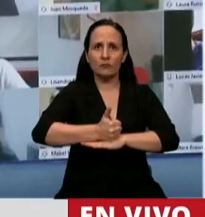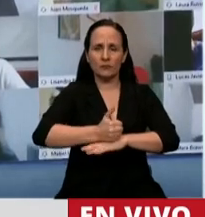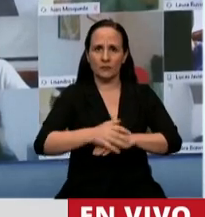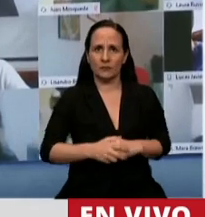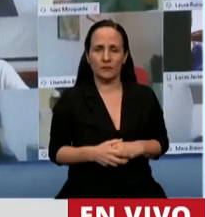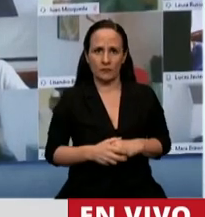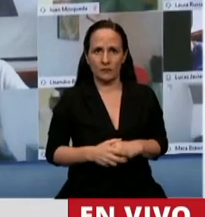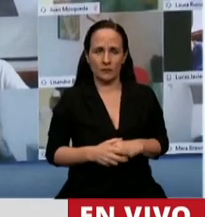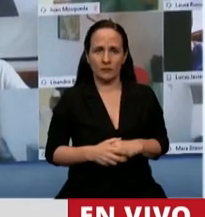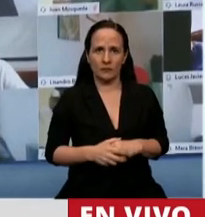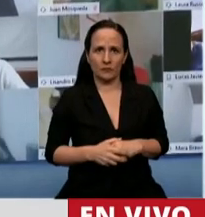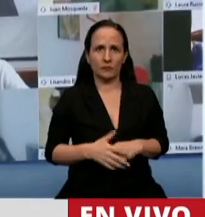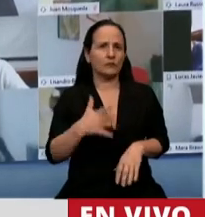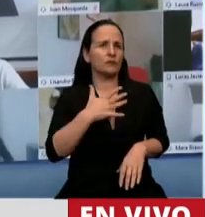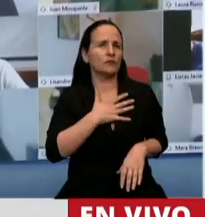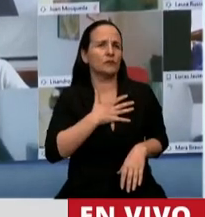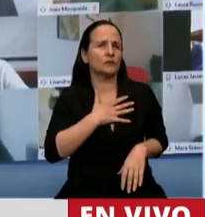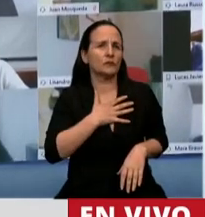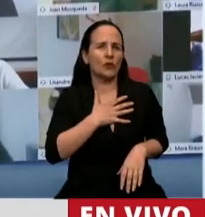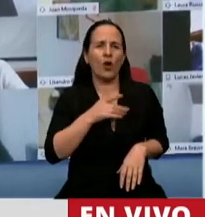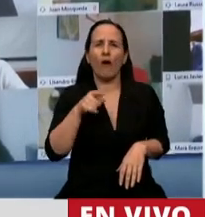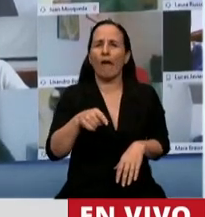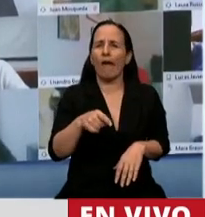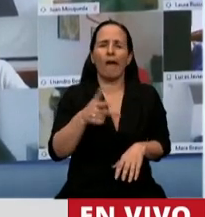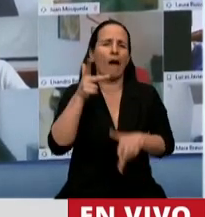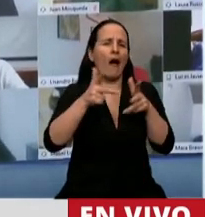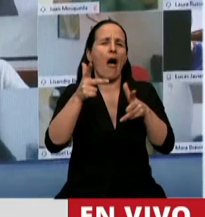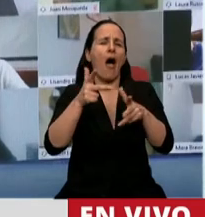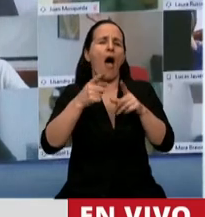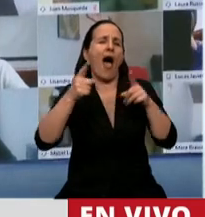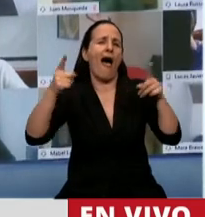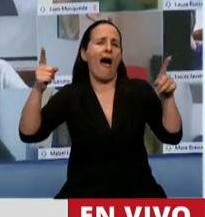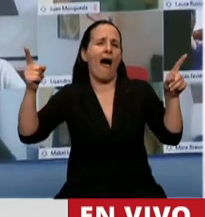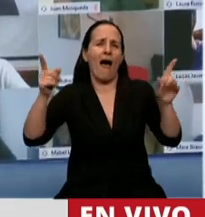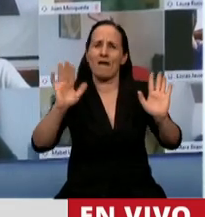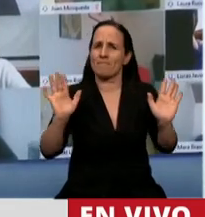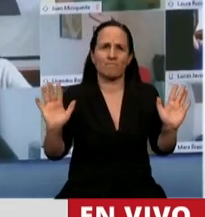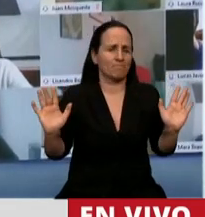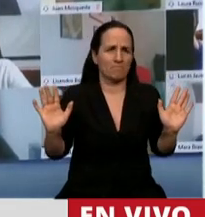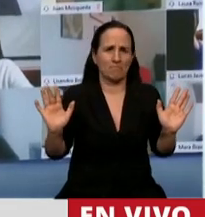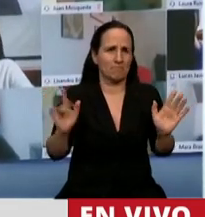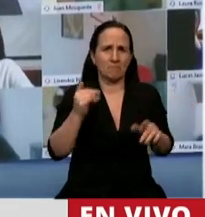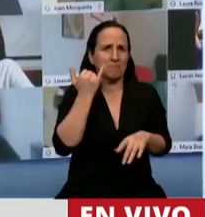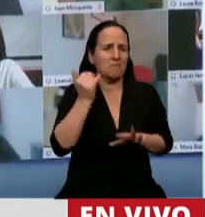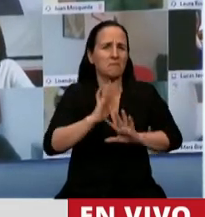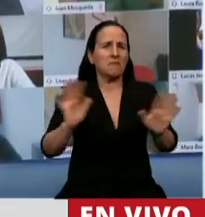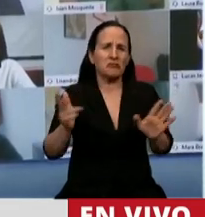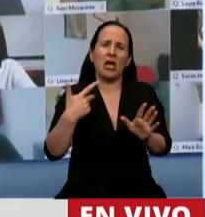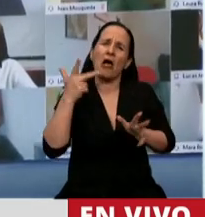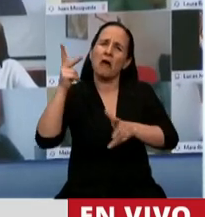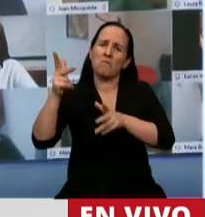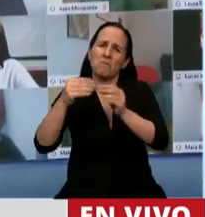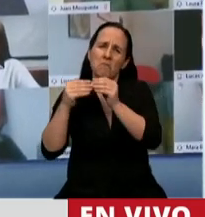No voy a abundar en lo que ya ha sido caracterizado más que abundantemente y en forma absolutamente